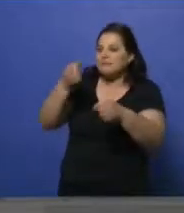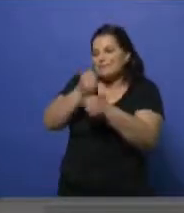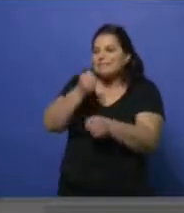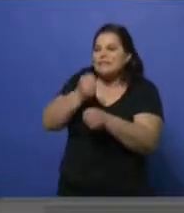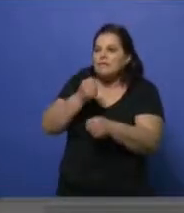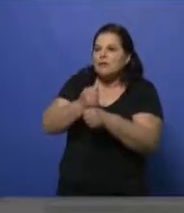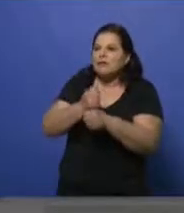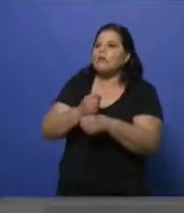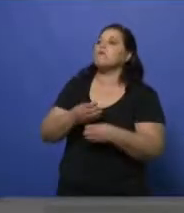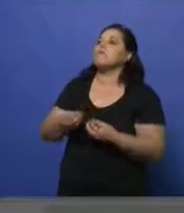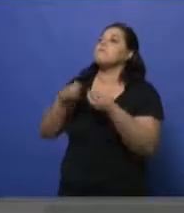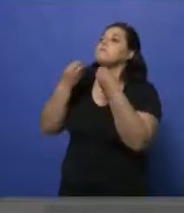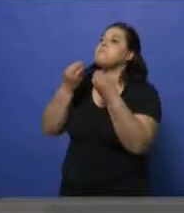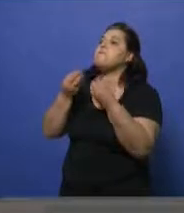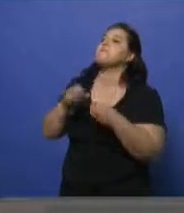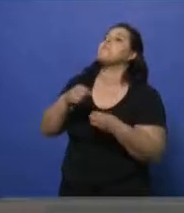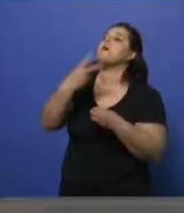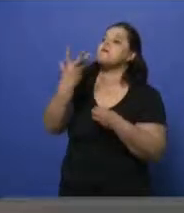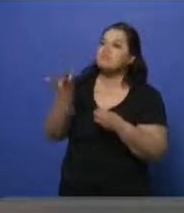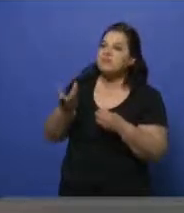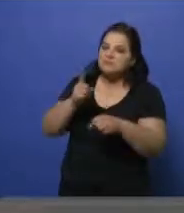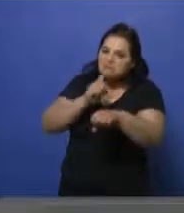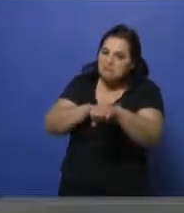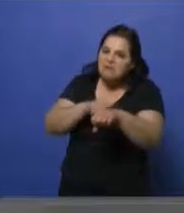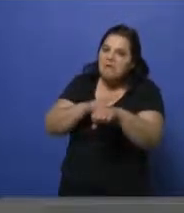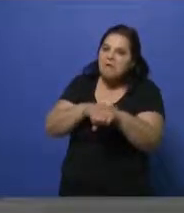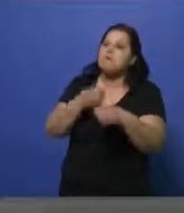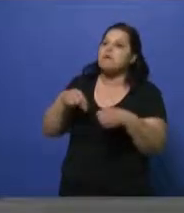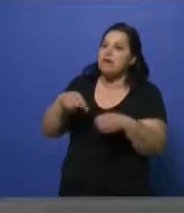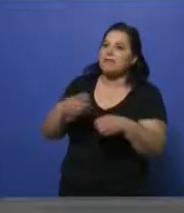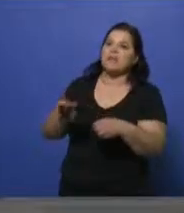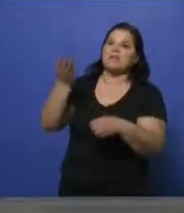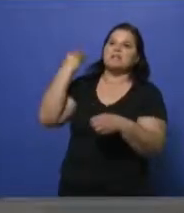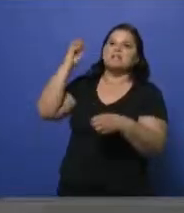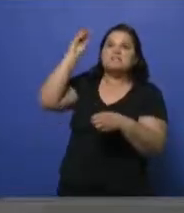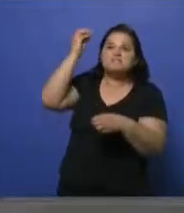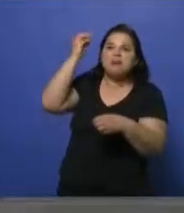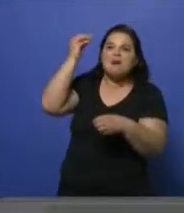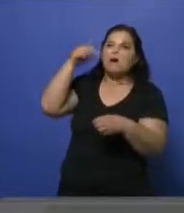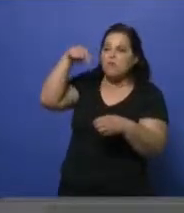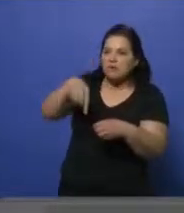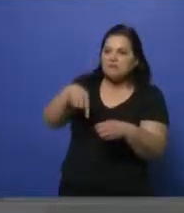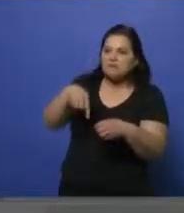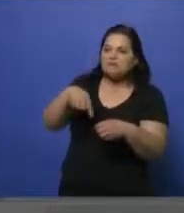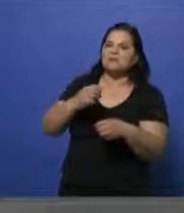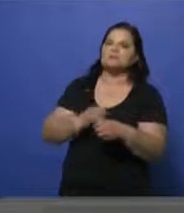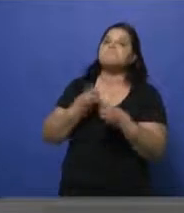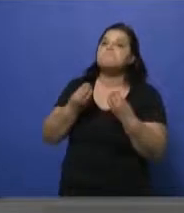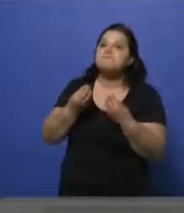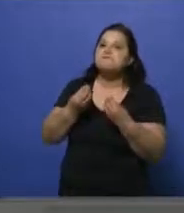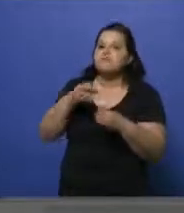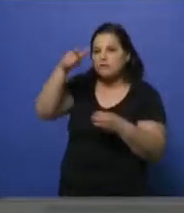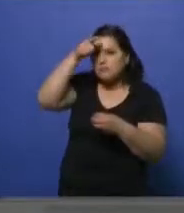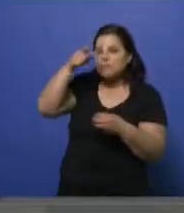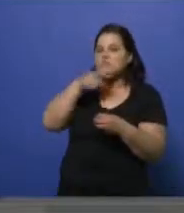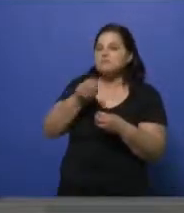¿cuántas horas de trabajo has tenido desde que comenzó esto el sábado hasta ahora vos, y por ahí la primera línea, aquel grupo de bomberos que te